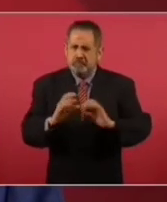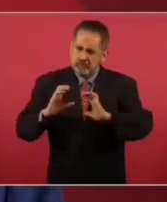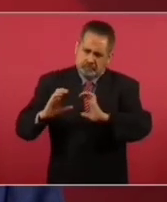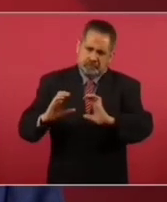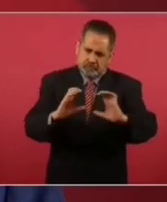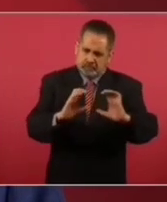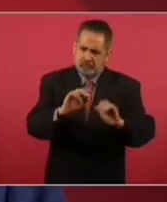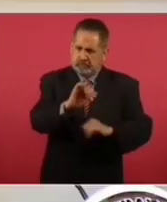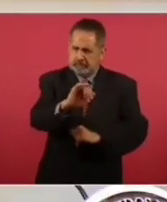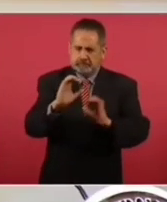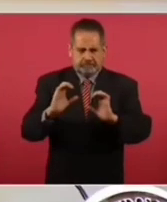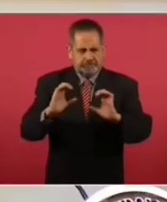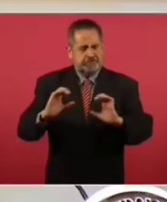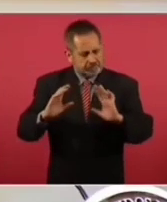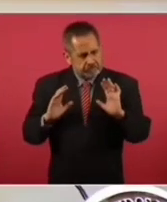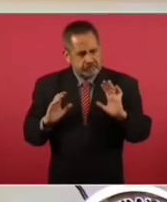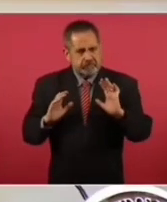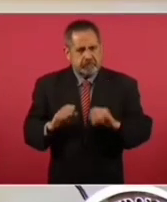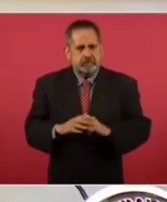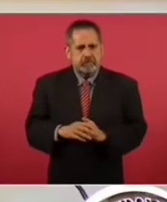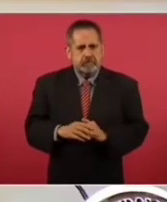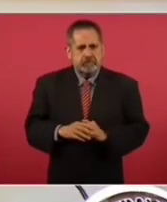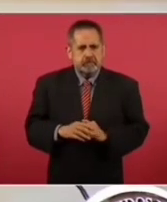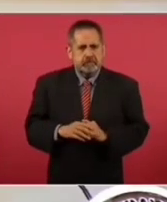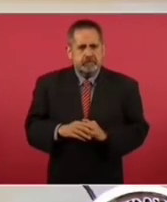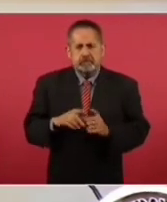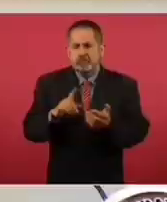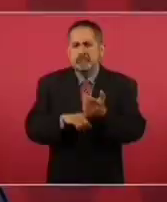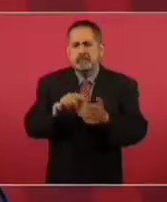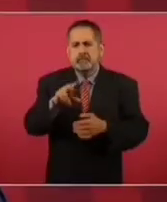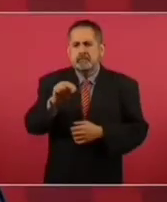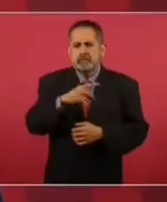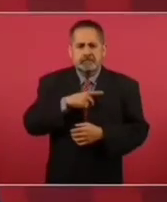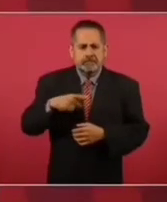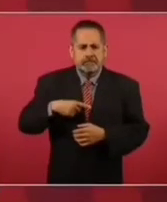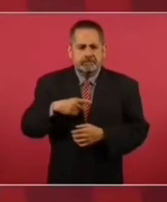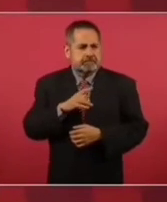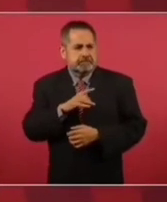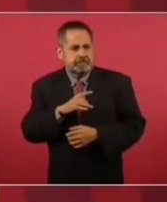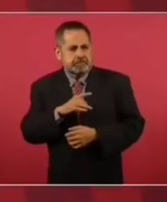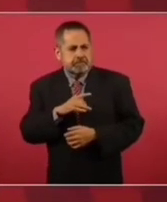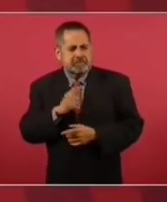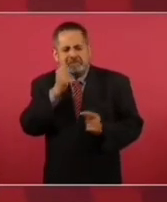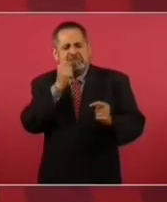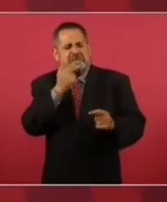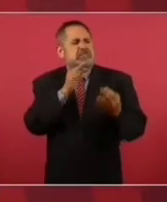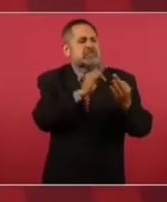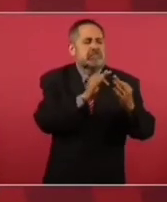cuidarse y no hay que ser temerario